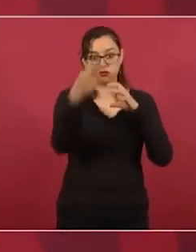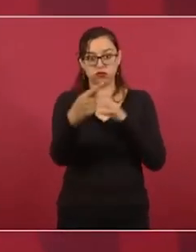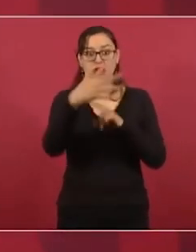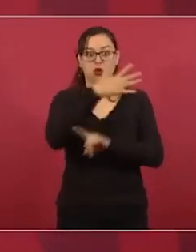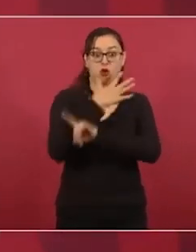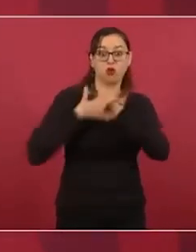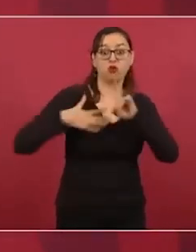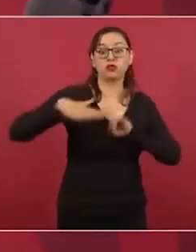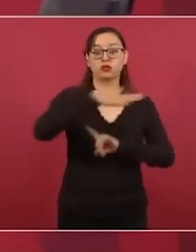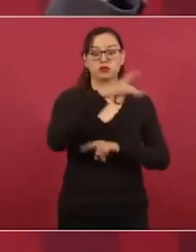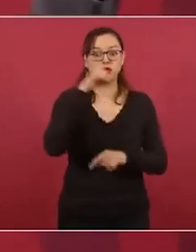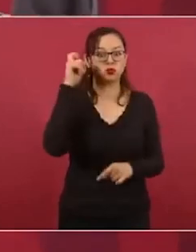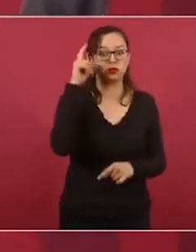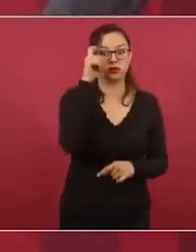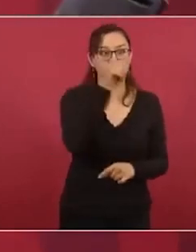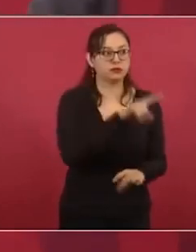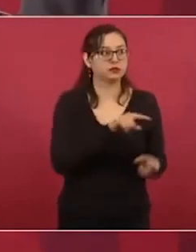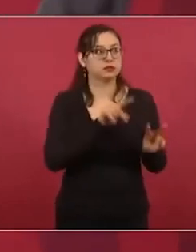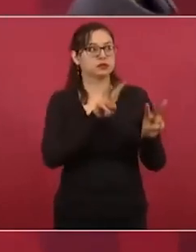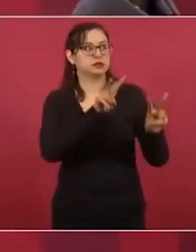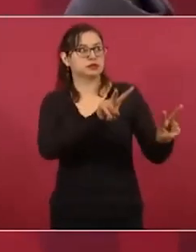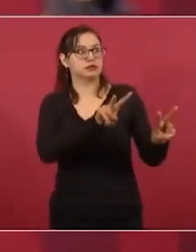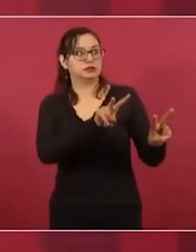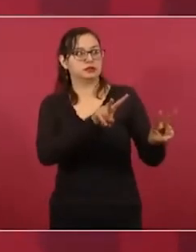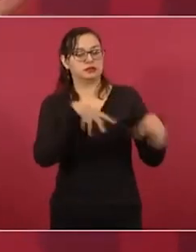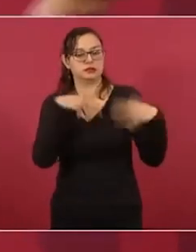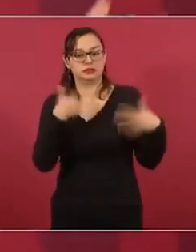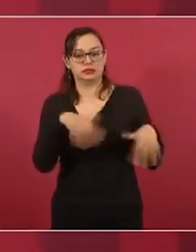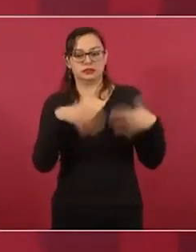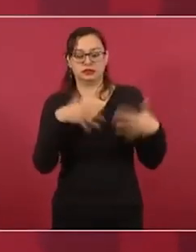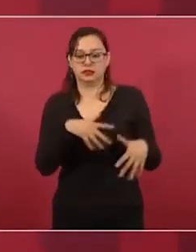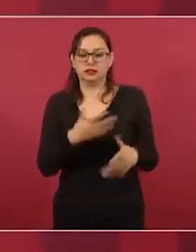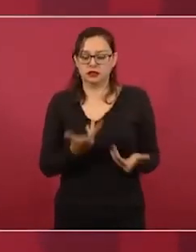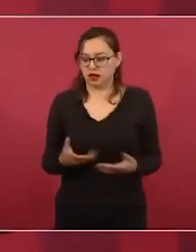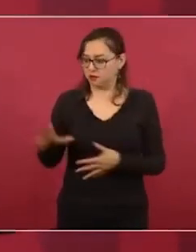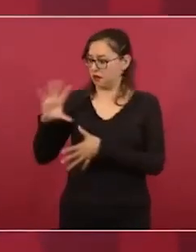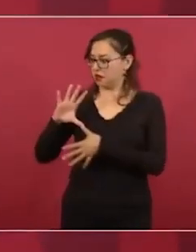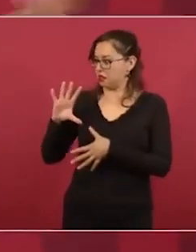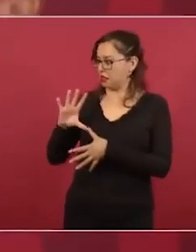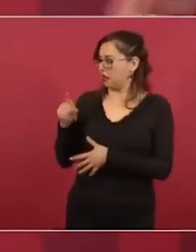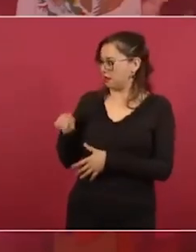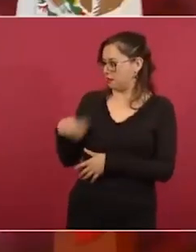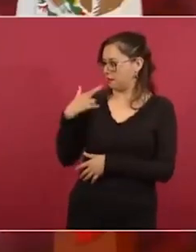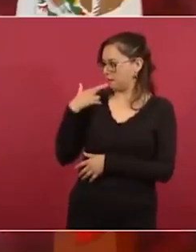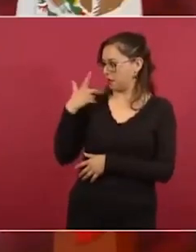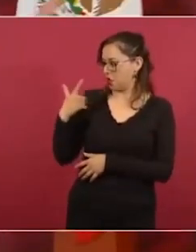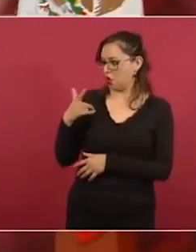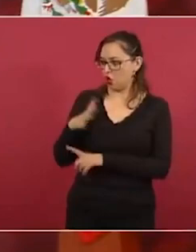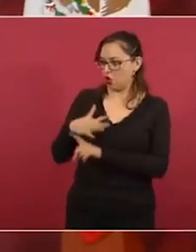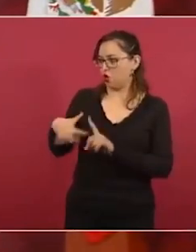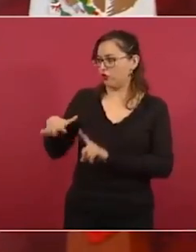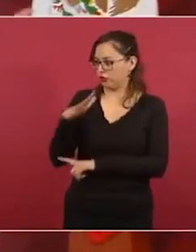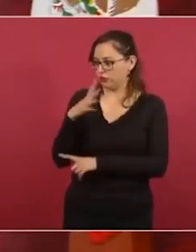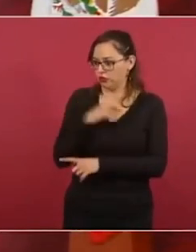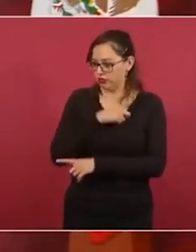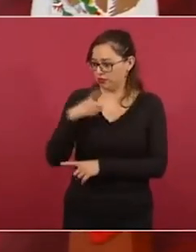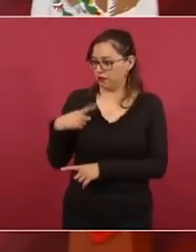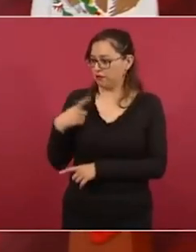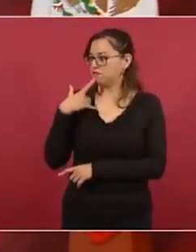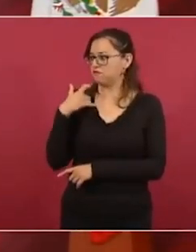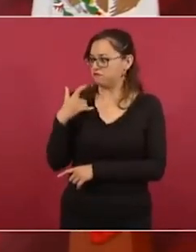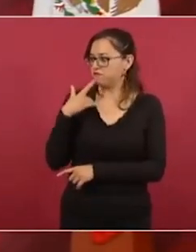nosotros tenemos un gran potencial por cuestiones políticas, por cuestiones